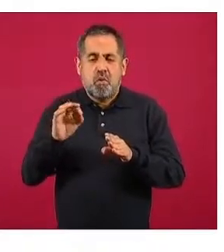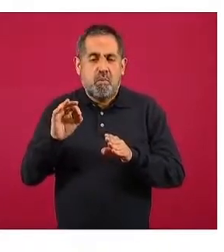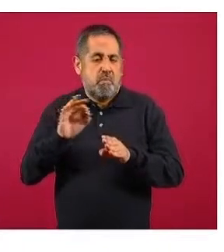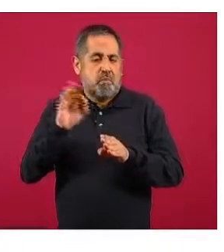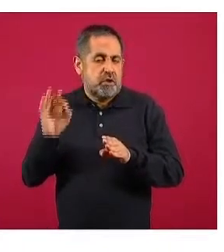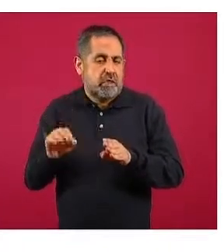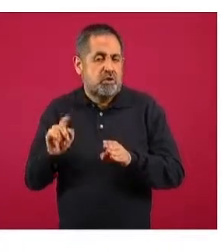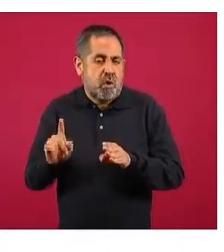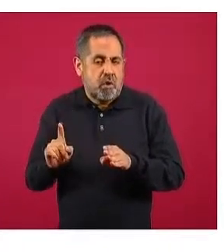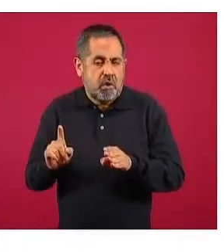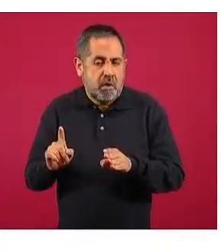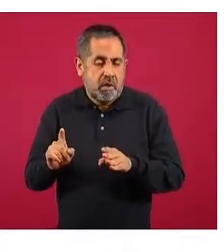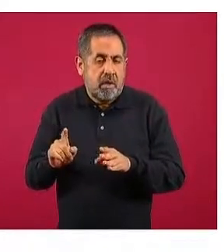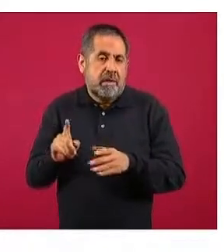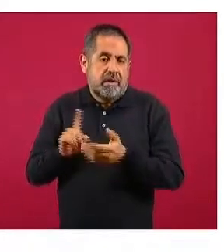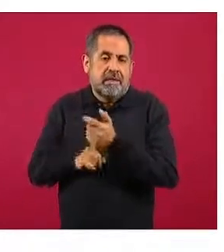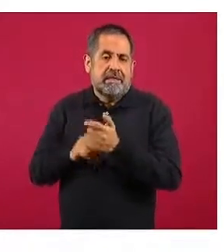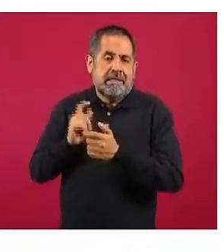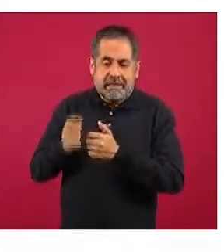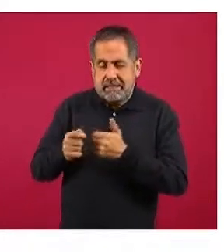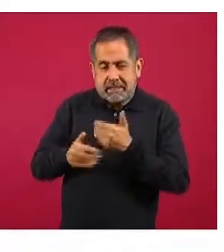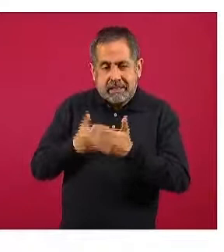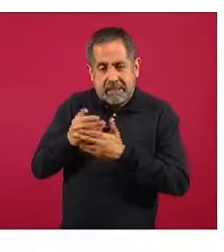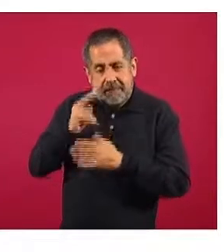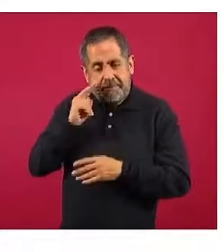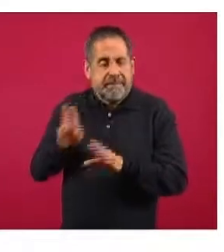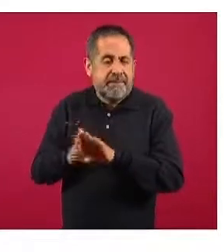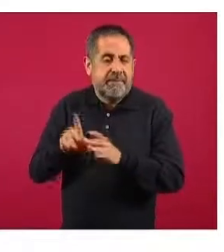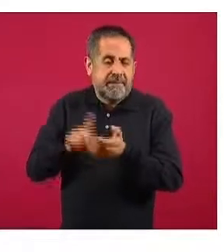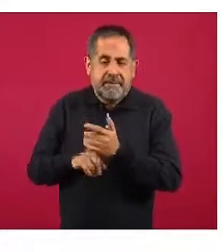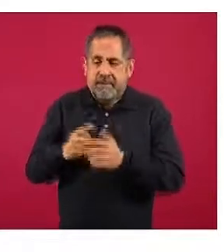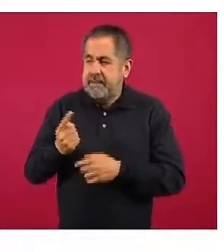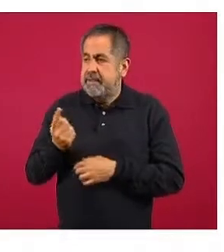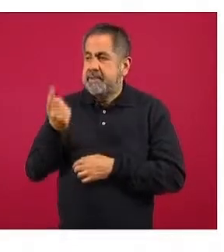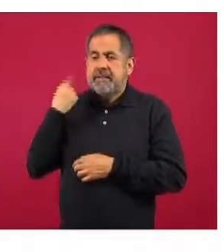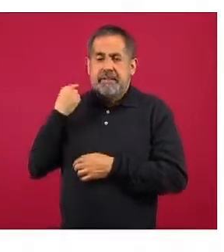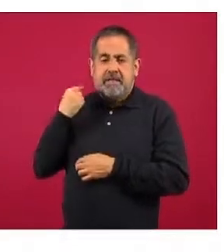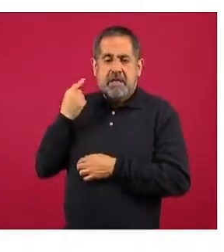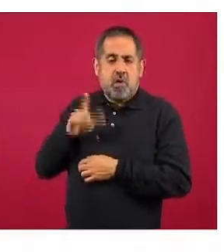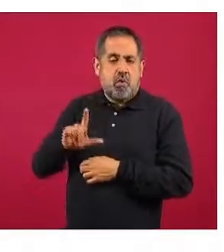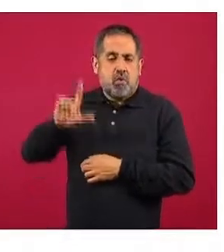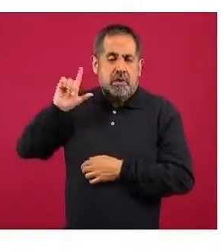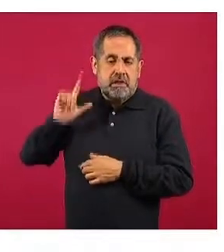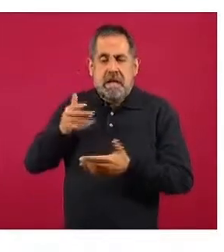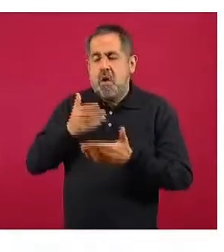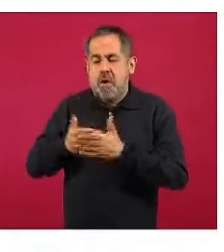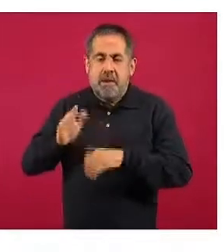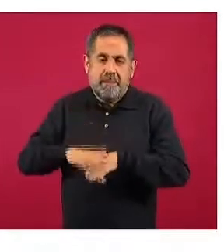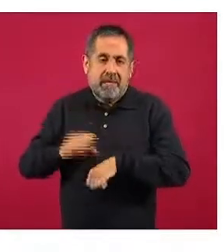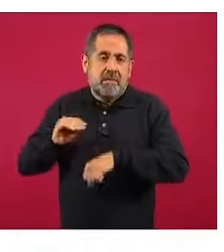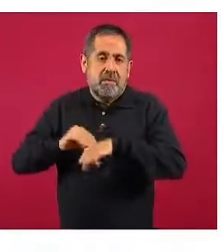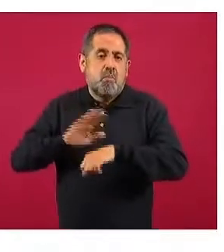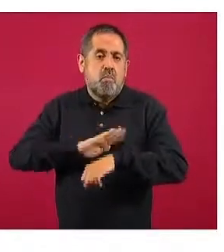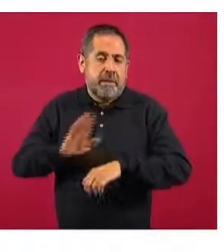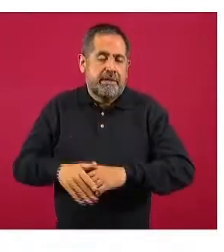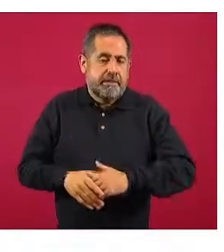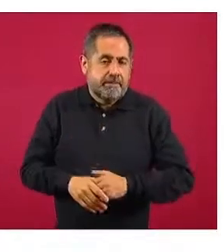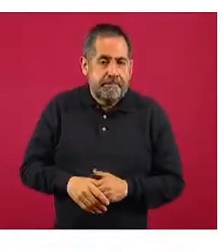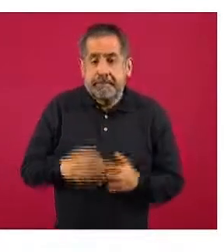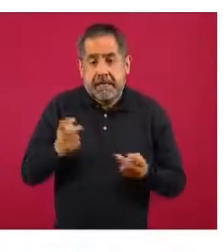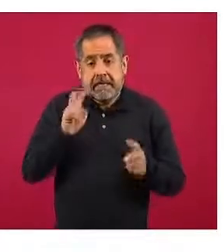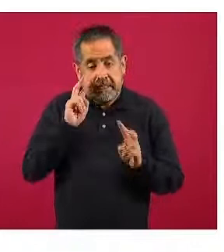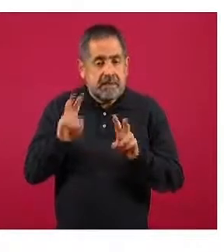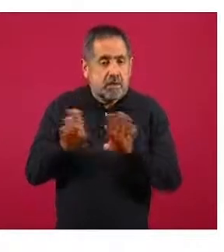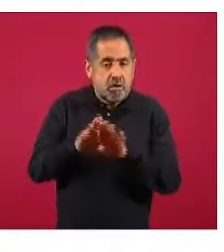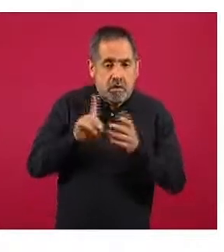porcentuales en relación a lo que habíamos observado el pasado lunes. Y esto es otra forma también de observar